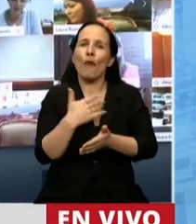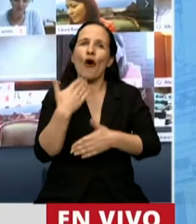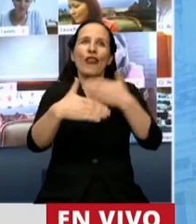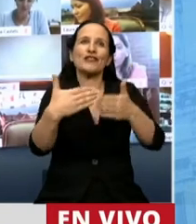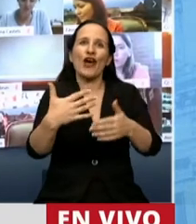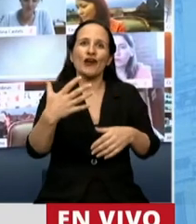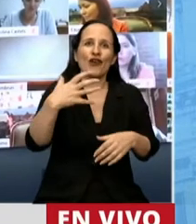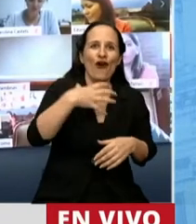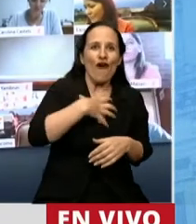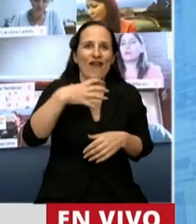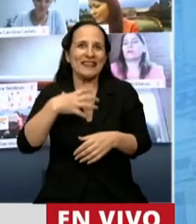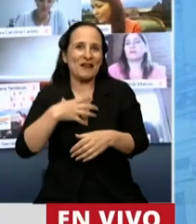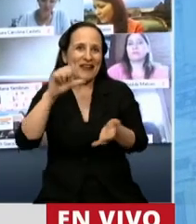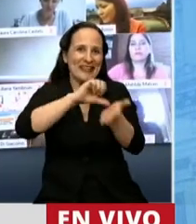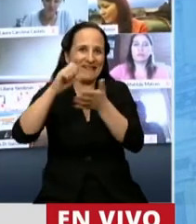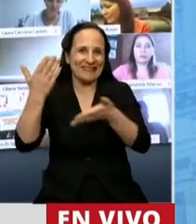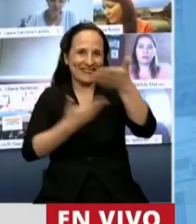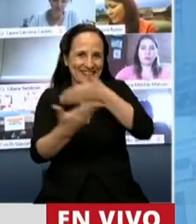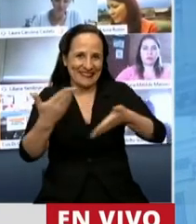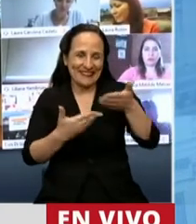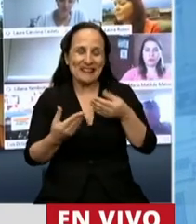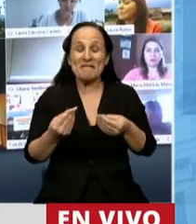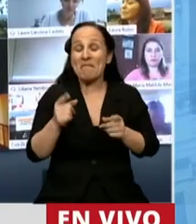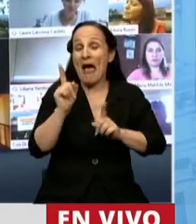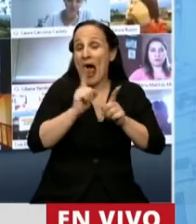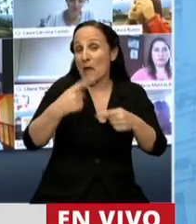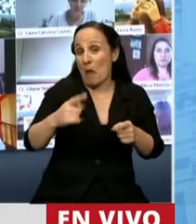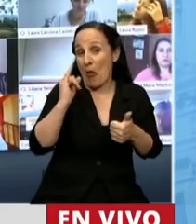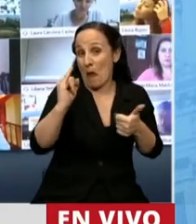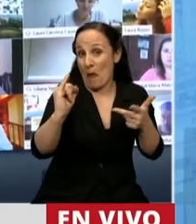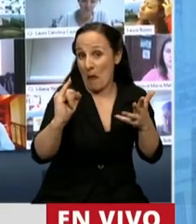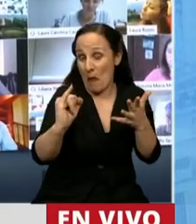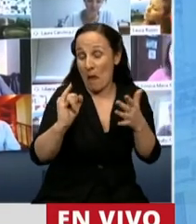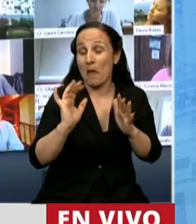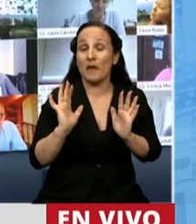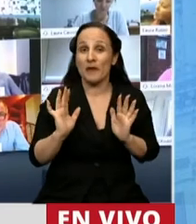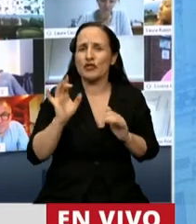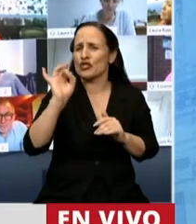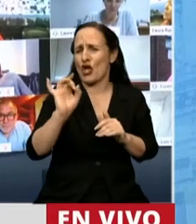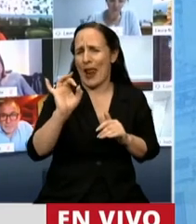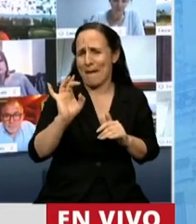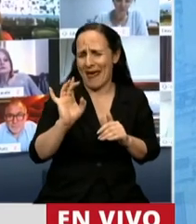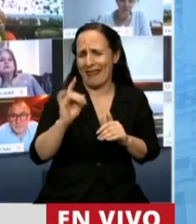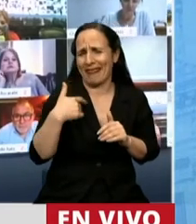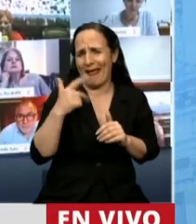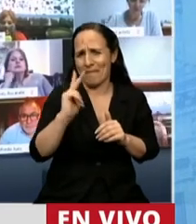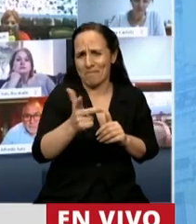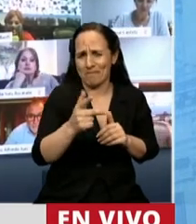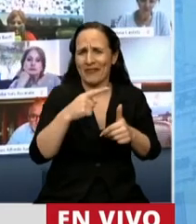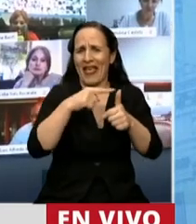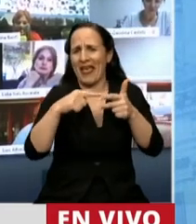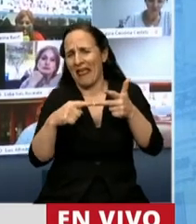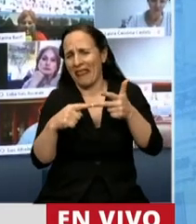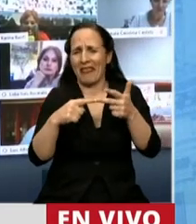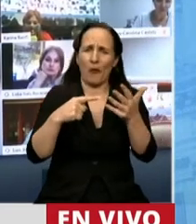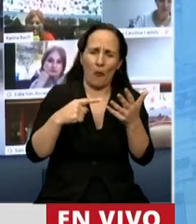confianza mutua. Y para destacar simplemente algunos de ellos, me voy a referir solamente a tres